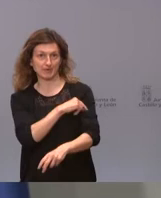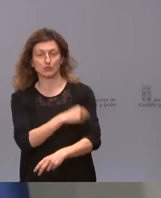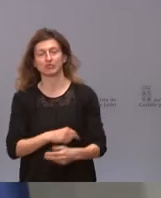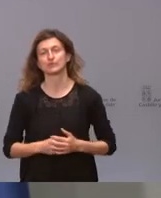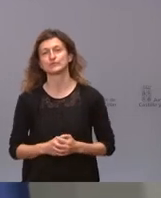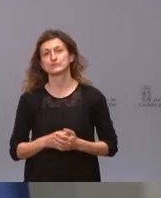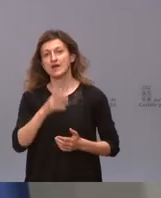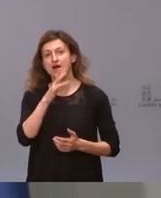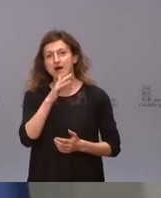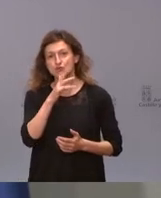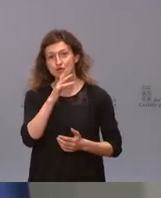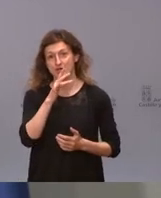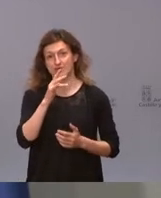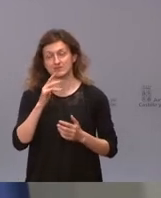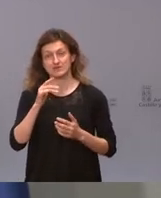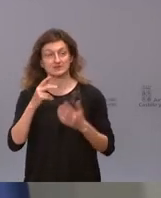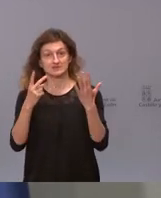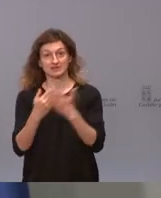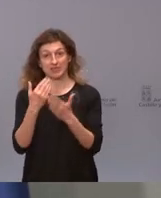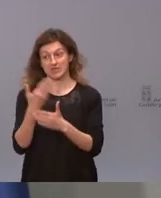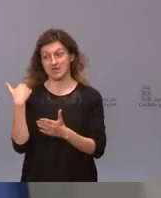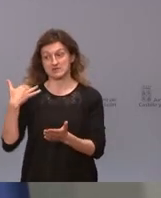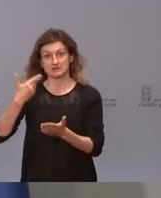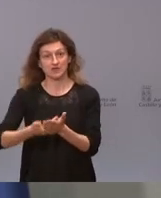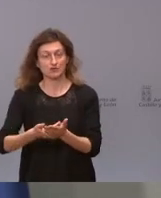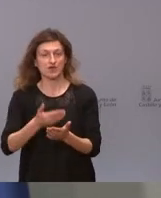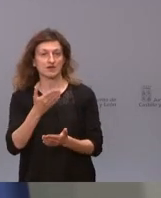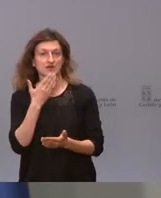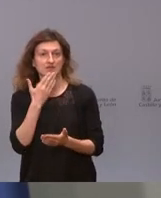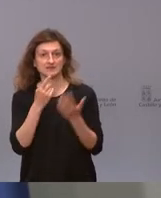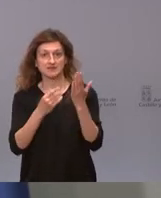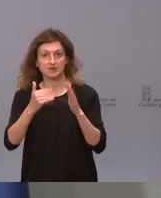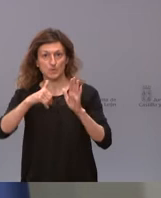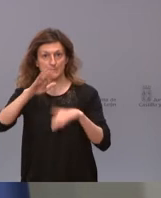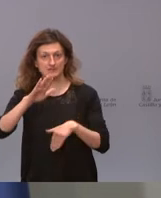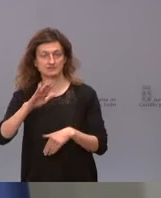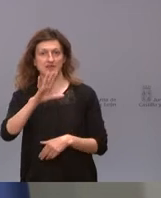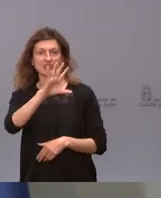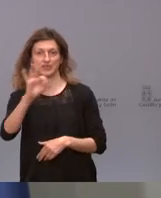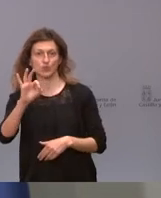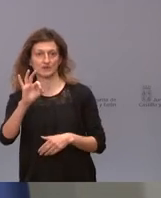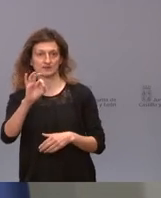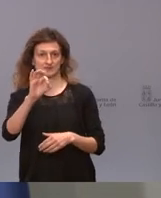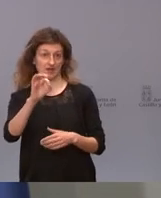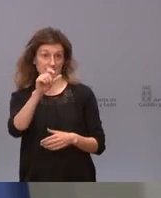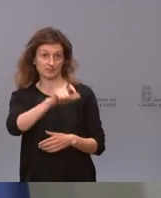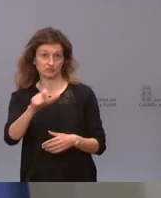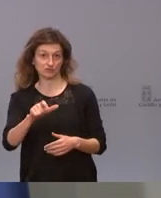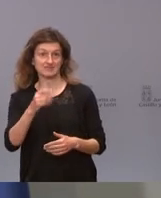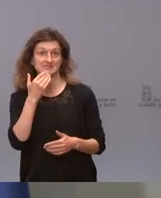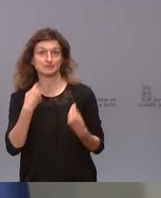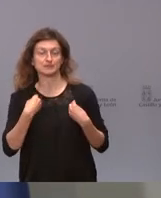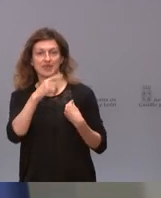mismo, la incidencia a 7 días en los mayores de 65 es de 50 casos, 100.000 habitantes, es